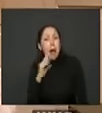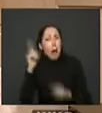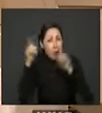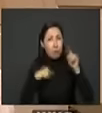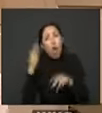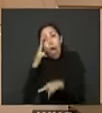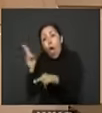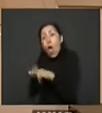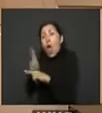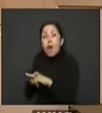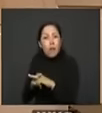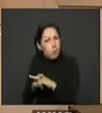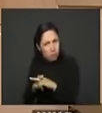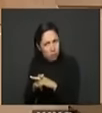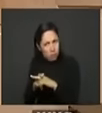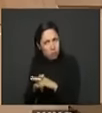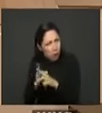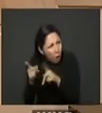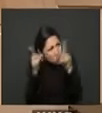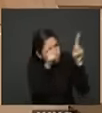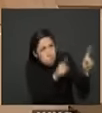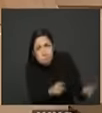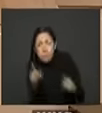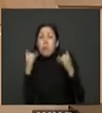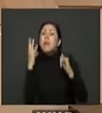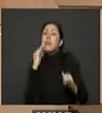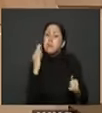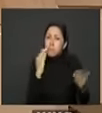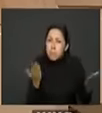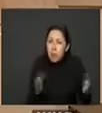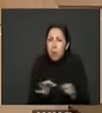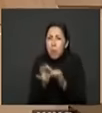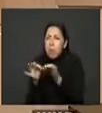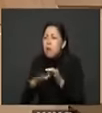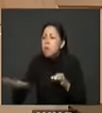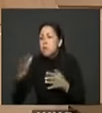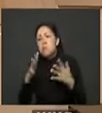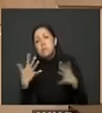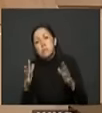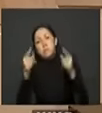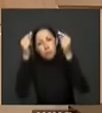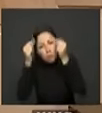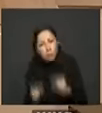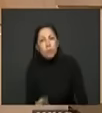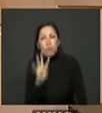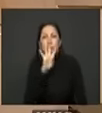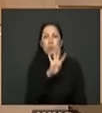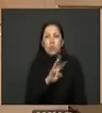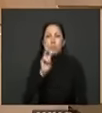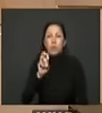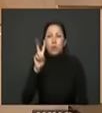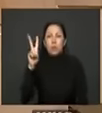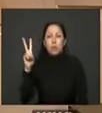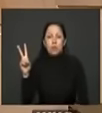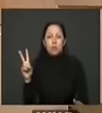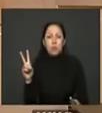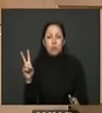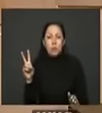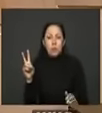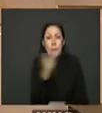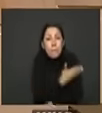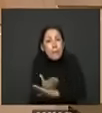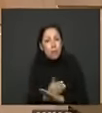inventándonos estas cifras de cero hacer eso por municipio cuesta en total 482 millones de pesos por municipio